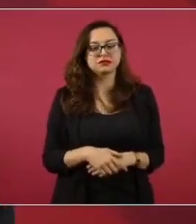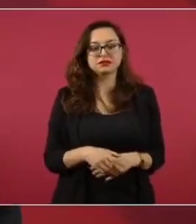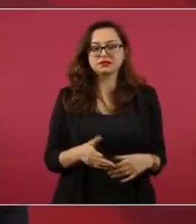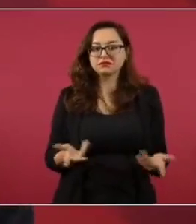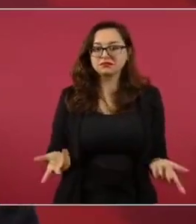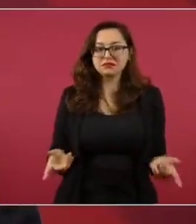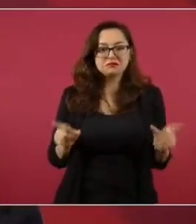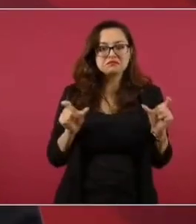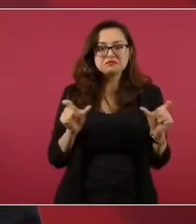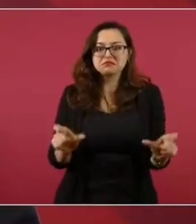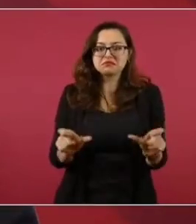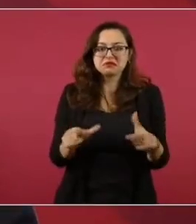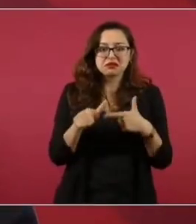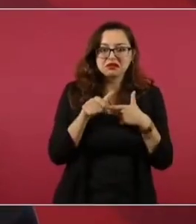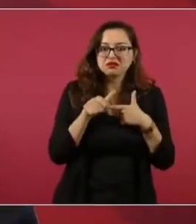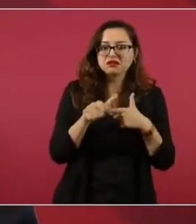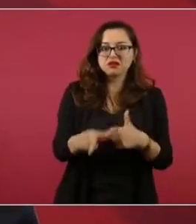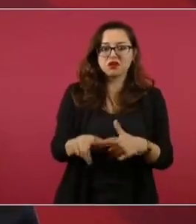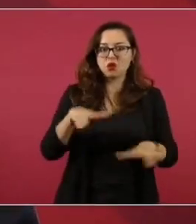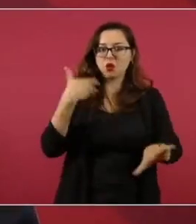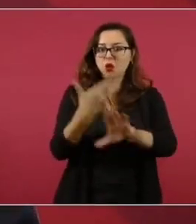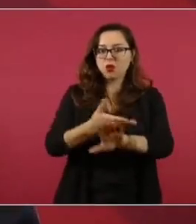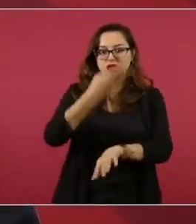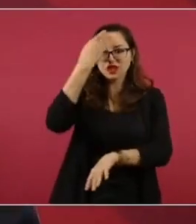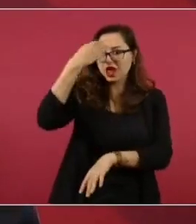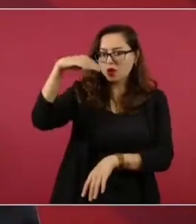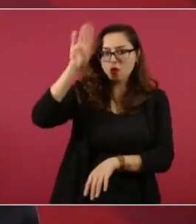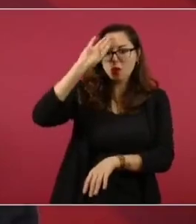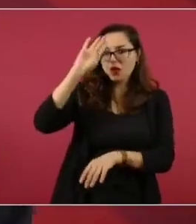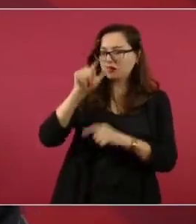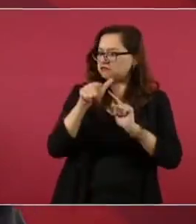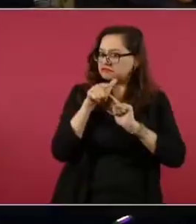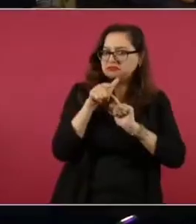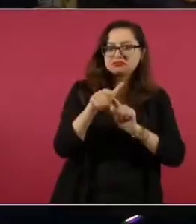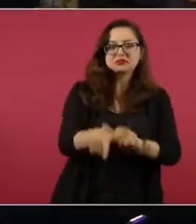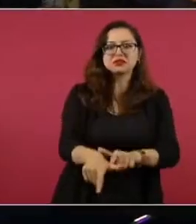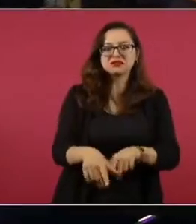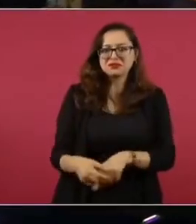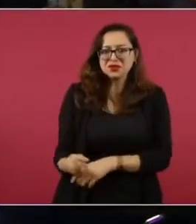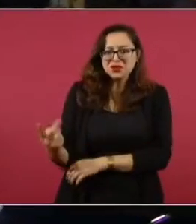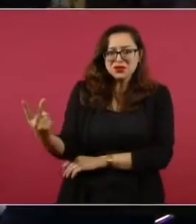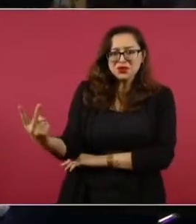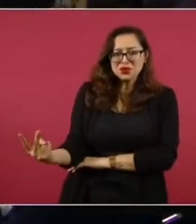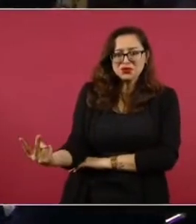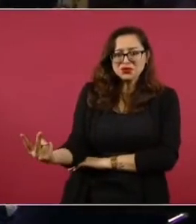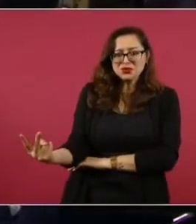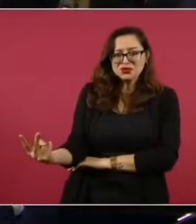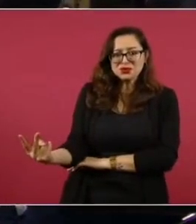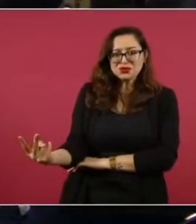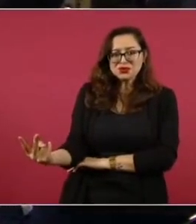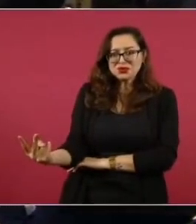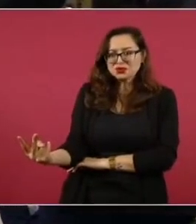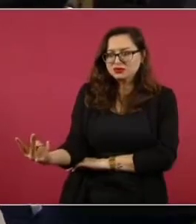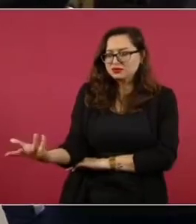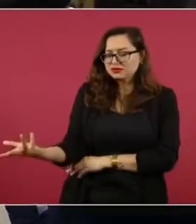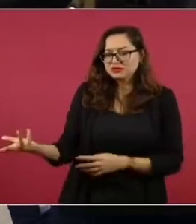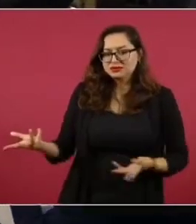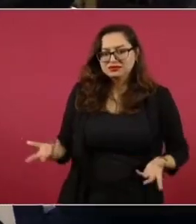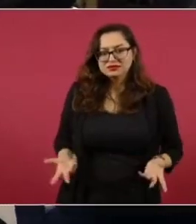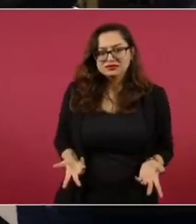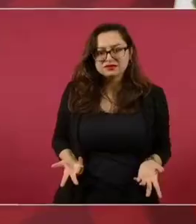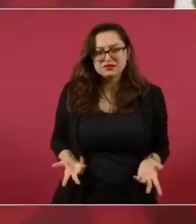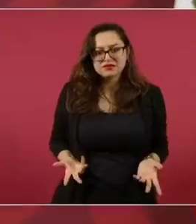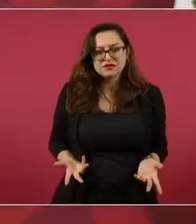creo que uno tiene derecho de veto, que es Estados Unidos,